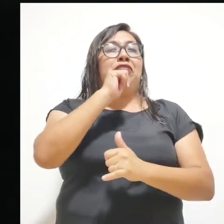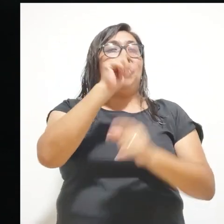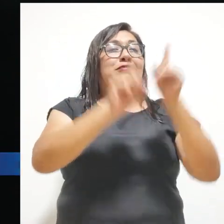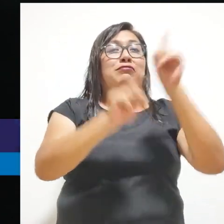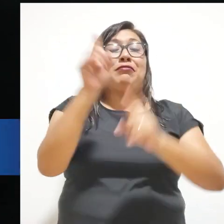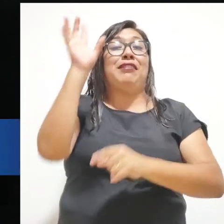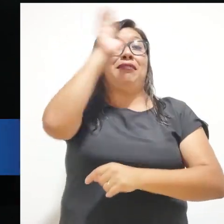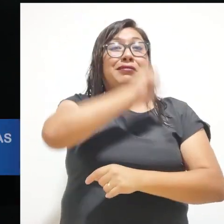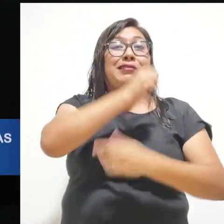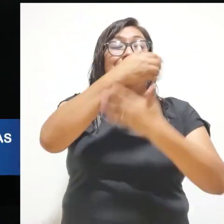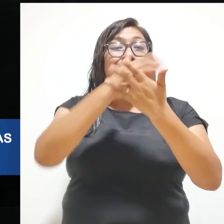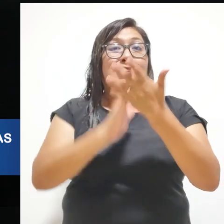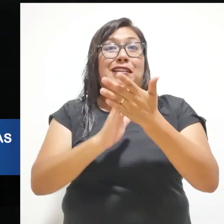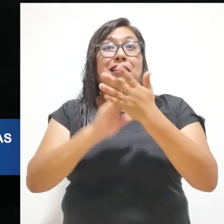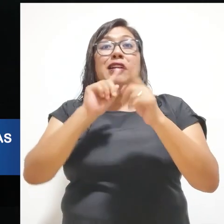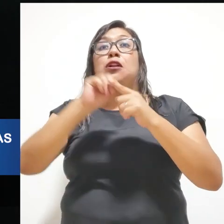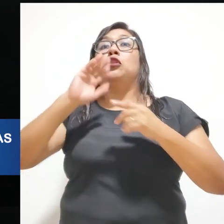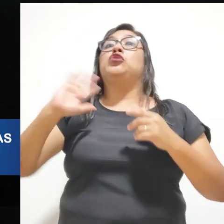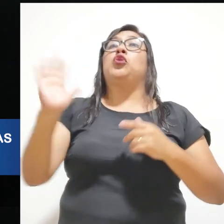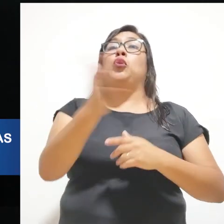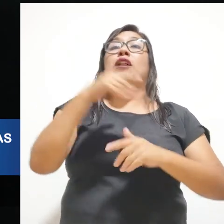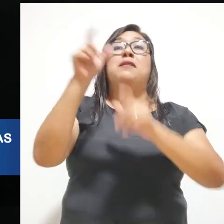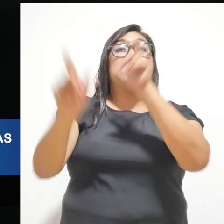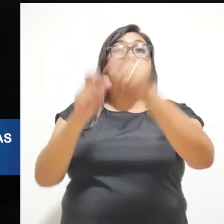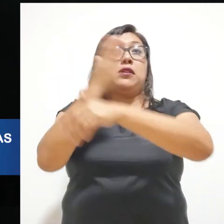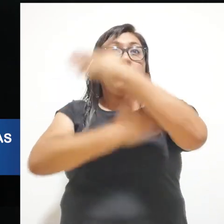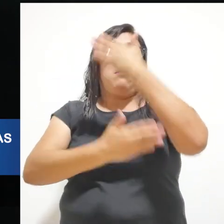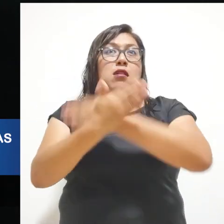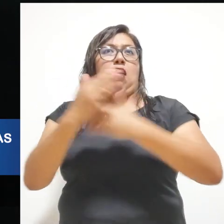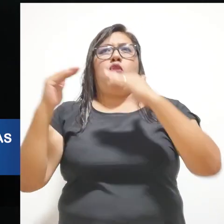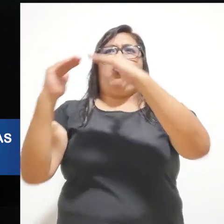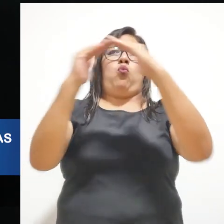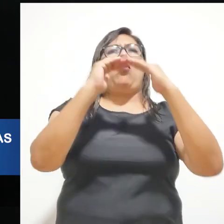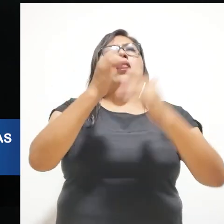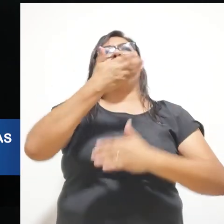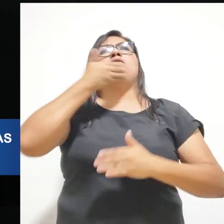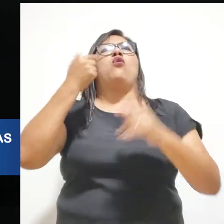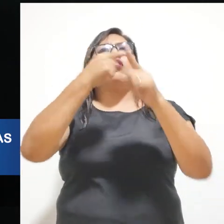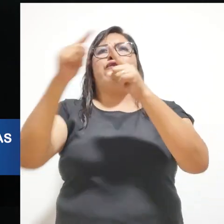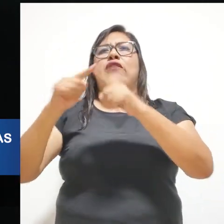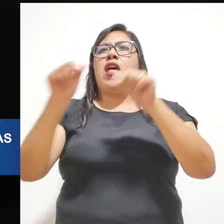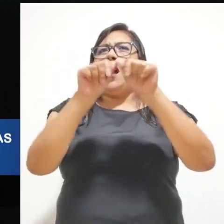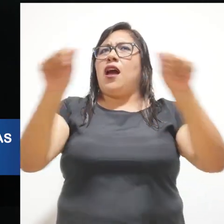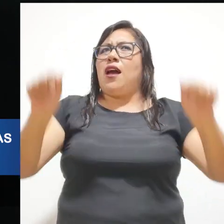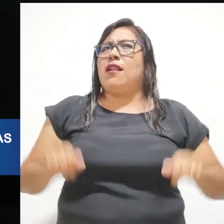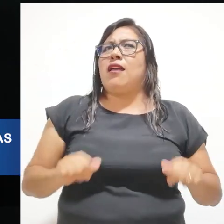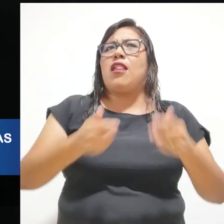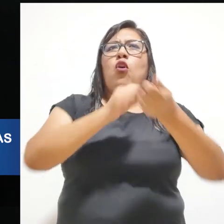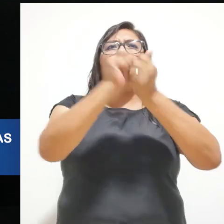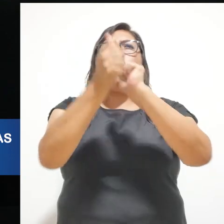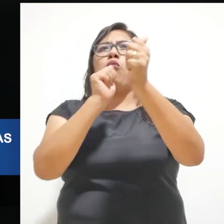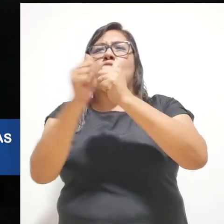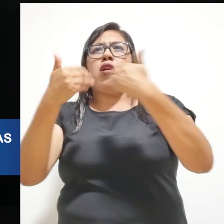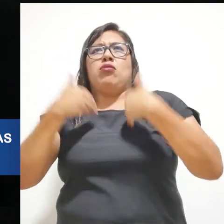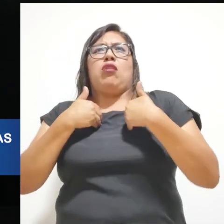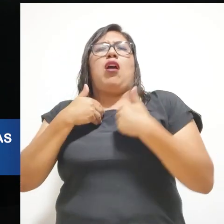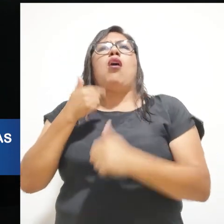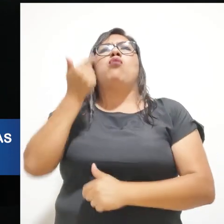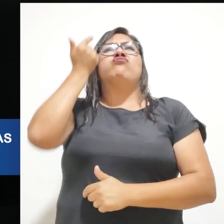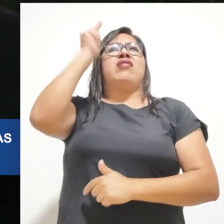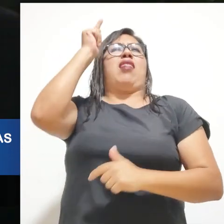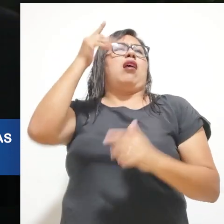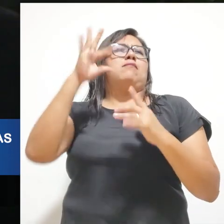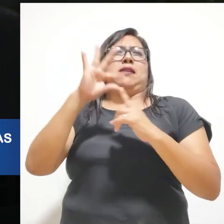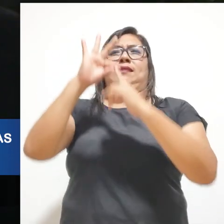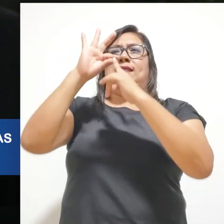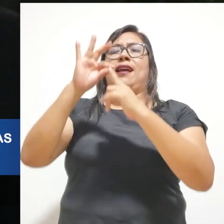conociendo para que sepan que todos nuestras personas con discapacidad son tan iguales o mejores en muchas áreas competitivas que están ejerciendo un liderazgo